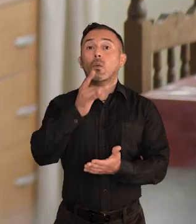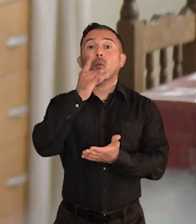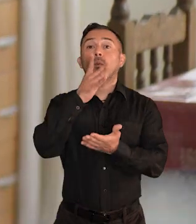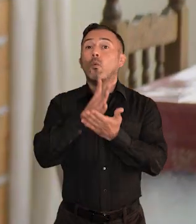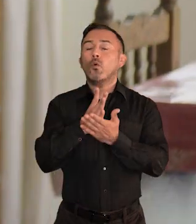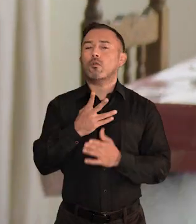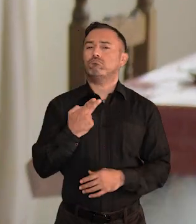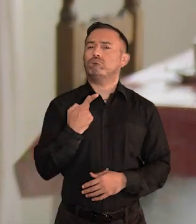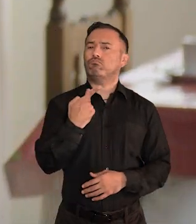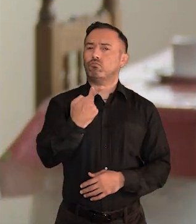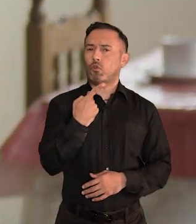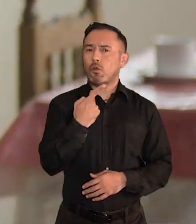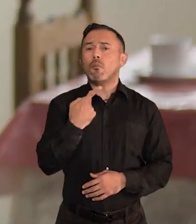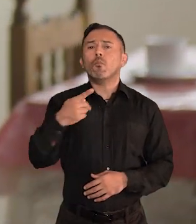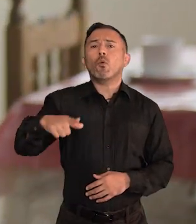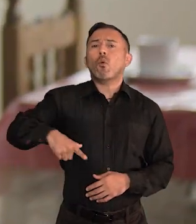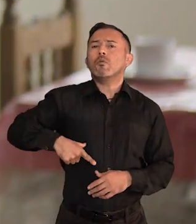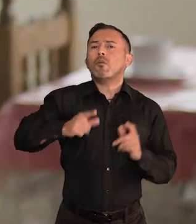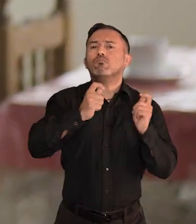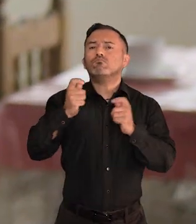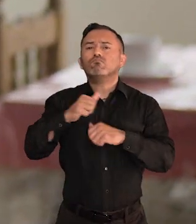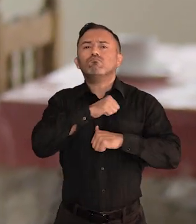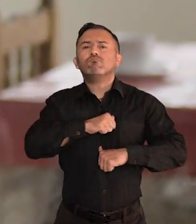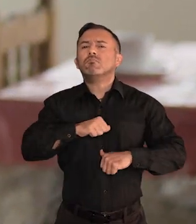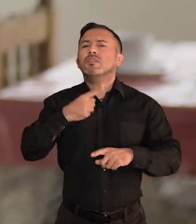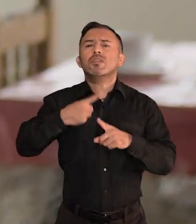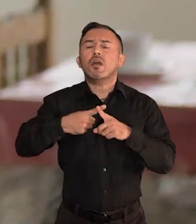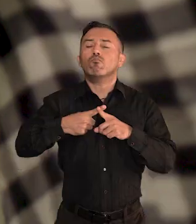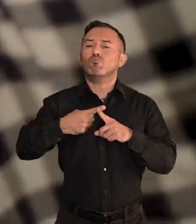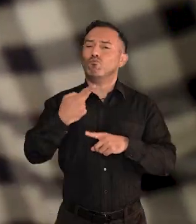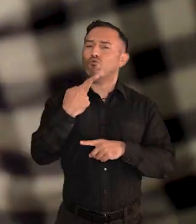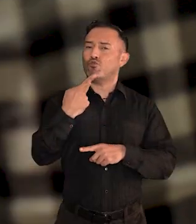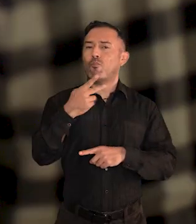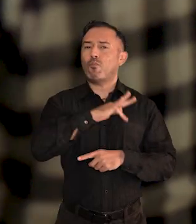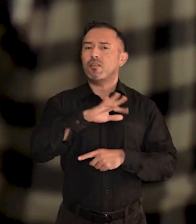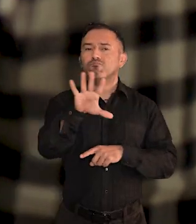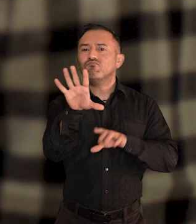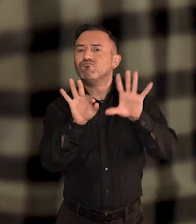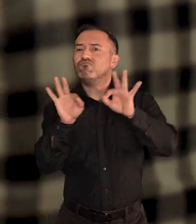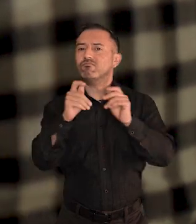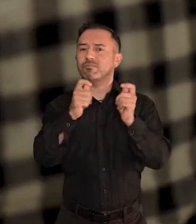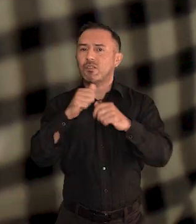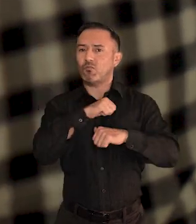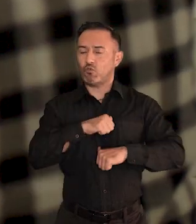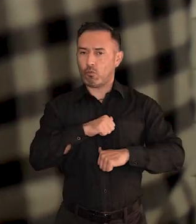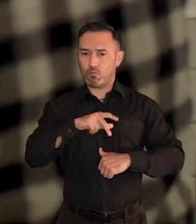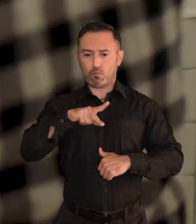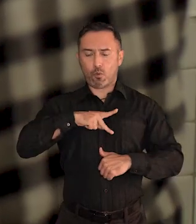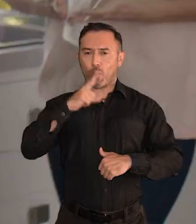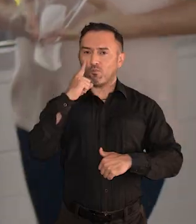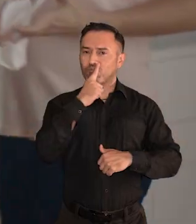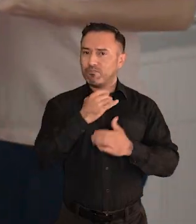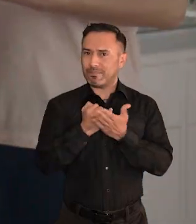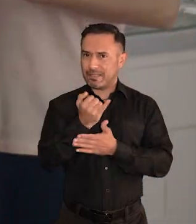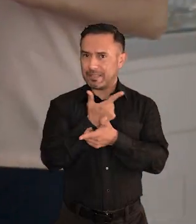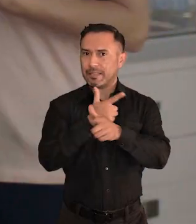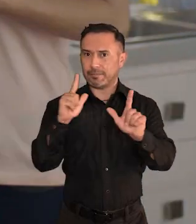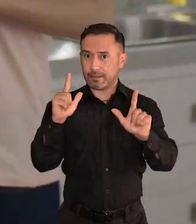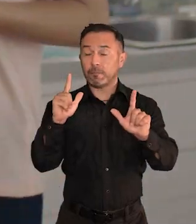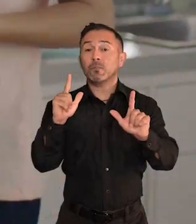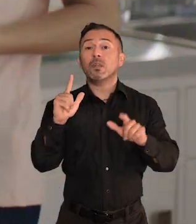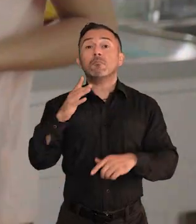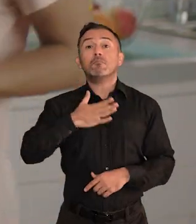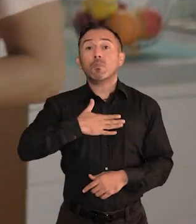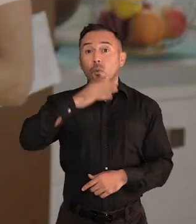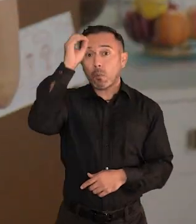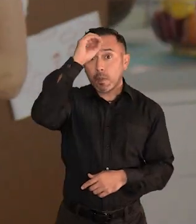Tú y yo somos los únicos que podemos elegir a nuestras autoridades. La libertad de elegir es nuestra. Quiero que